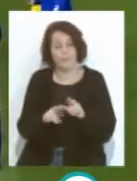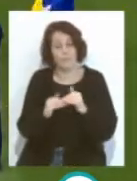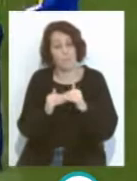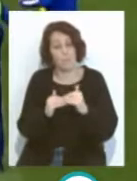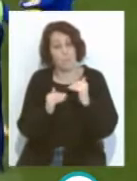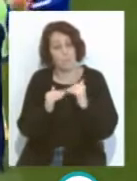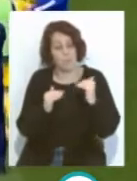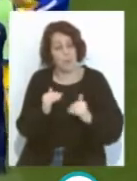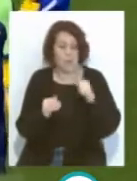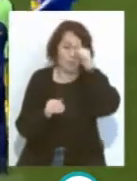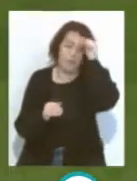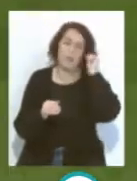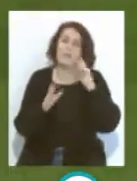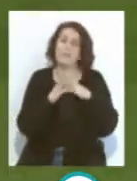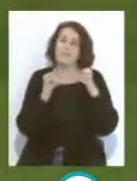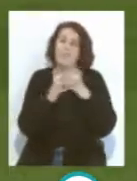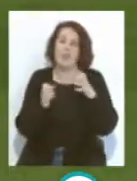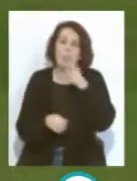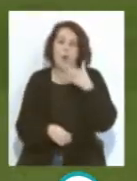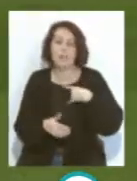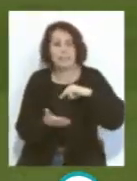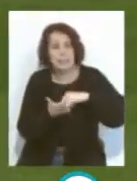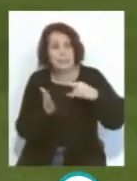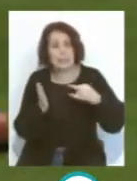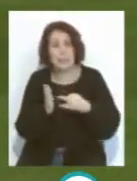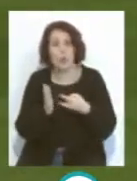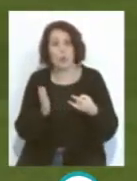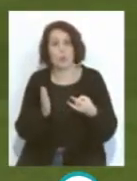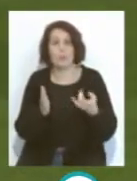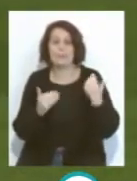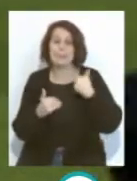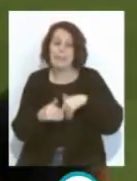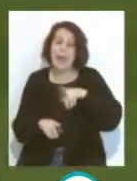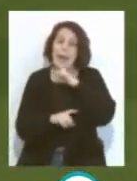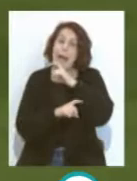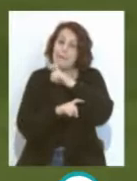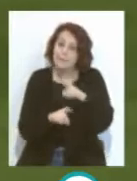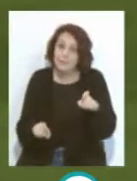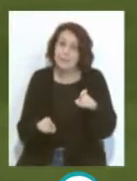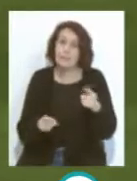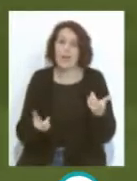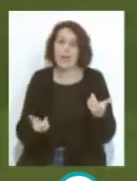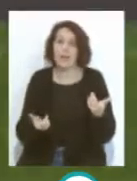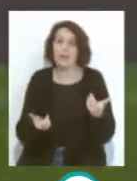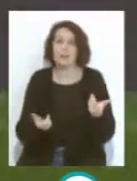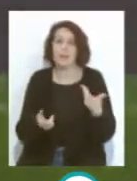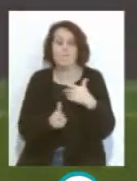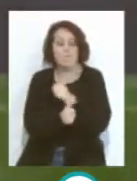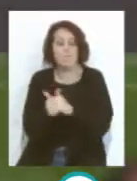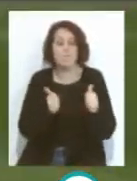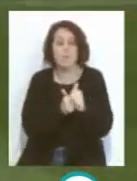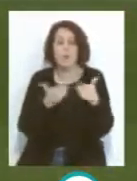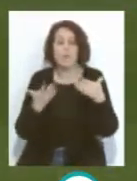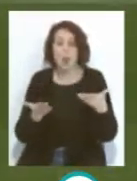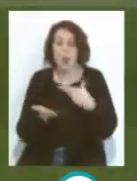el deseo de Álvaro Cervera, porque el propio técnico que ya venía avisando que la prioridad era